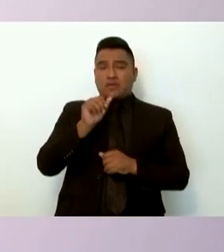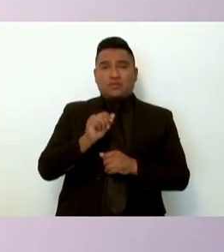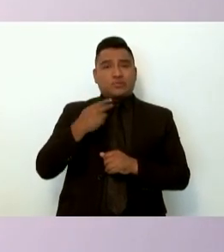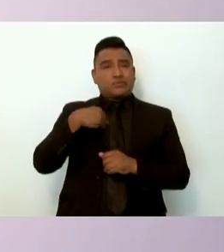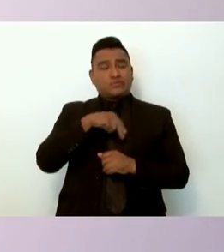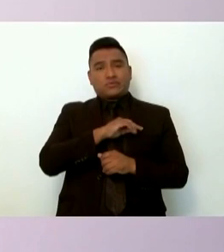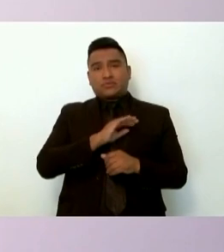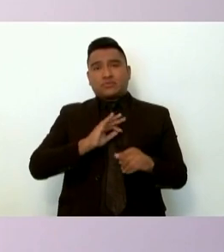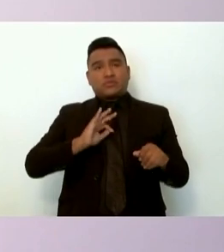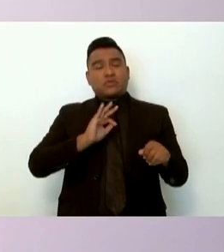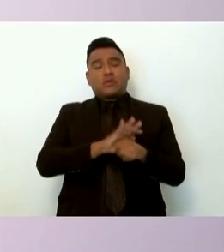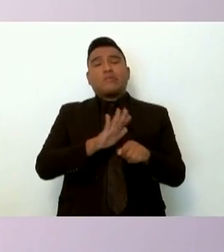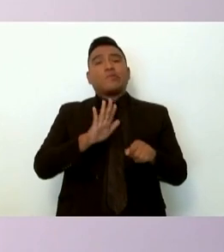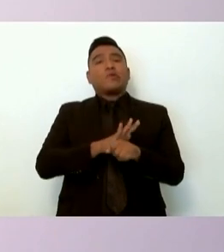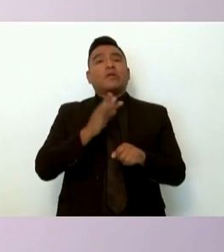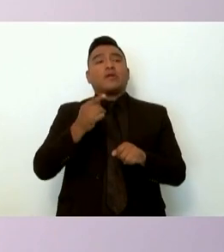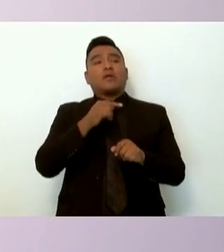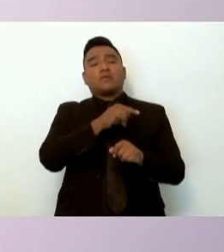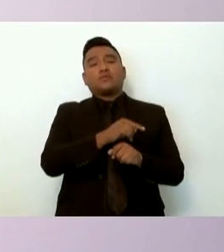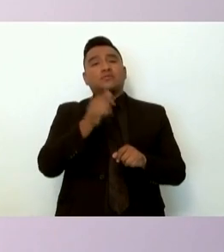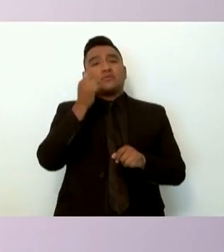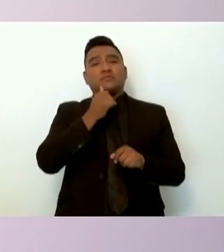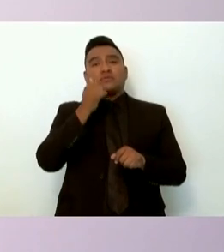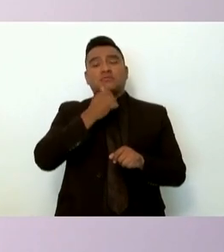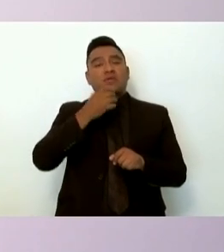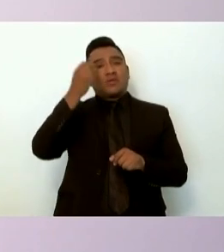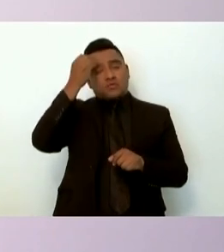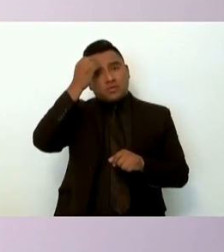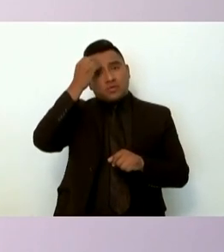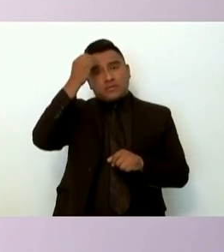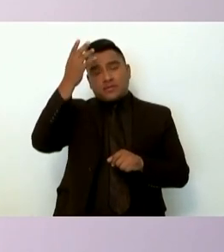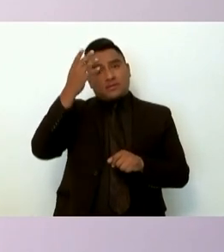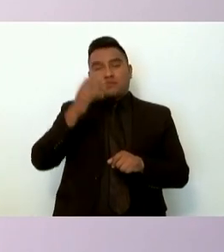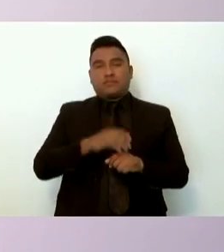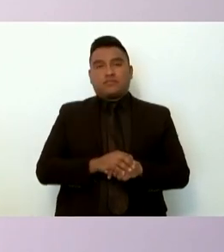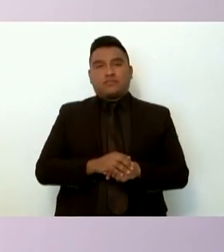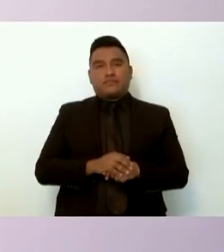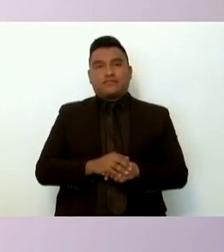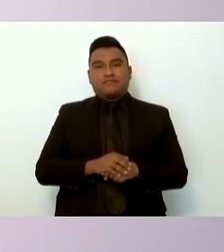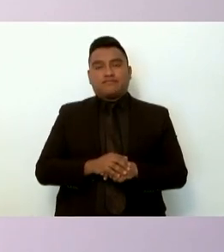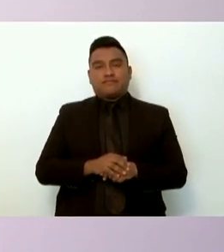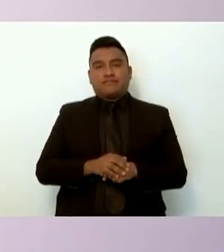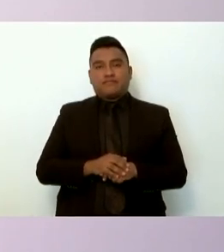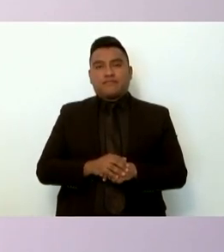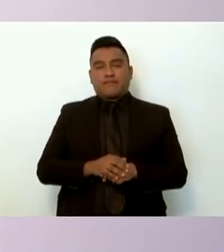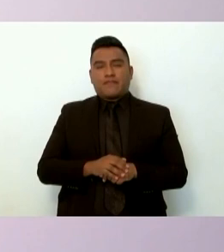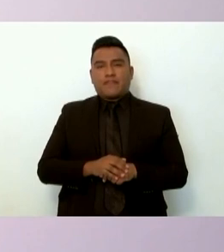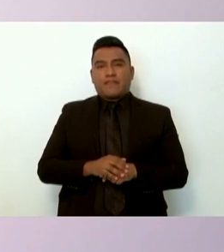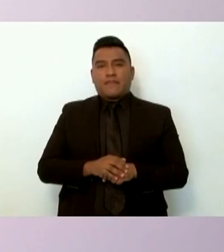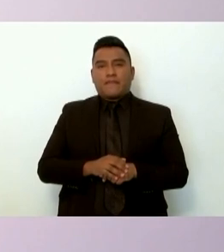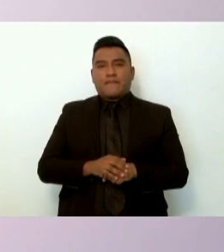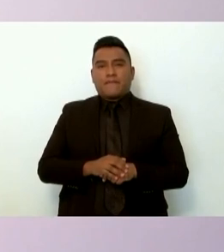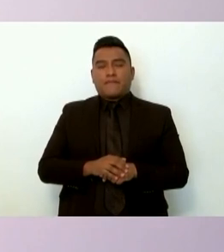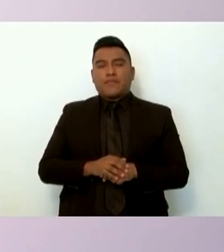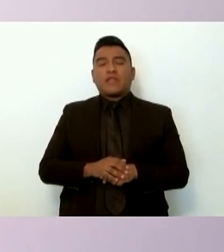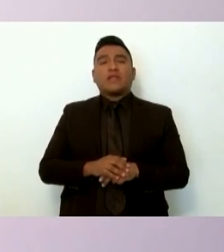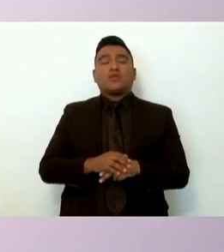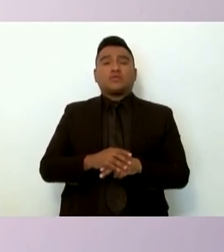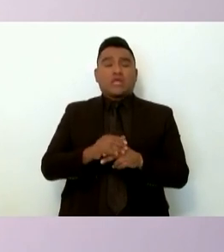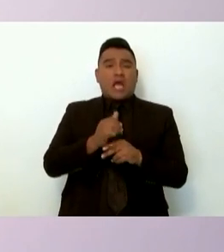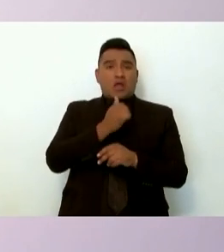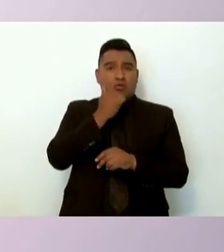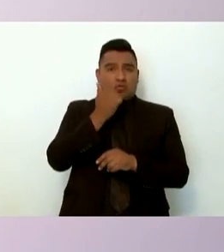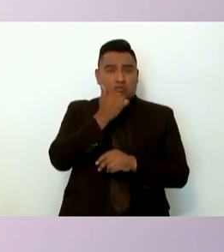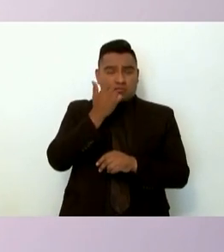los olvidados de este tipo de acciones que en ningún momento la presencia de los estudiantes